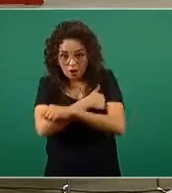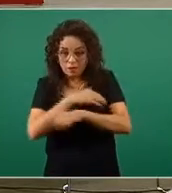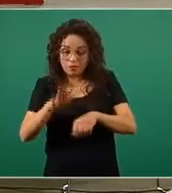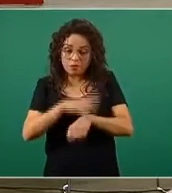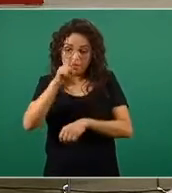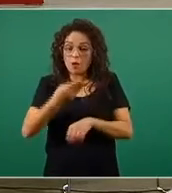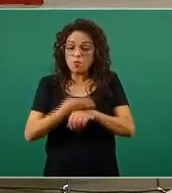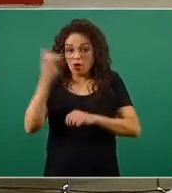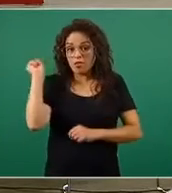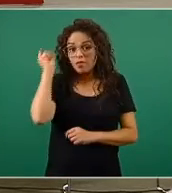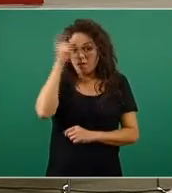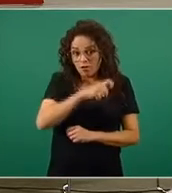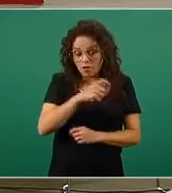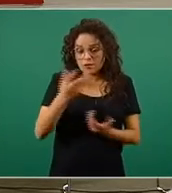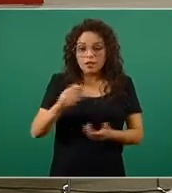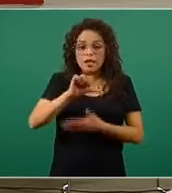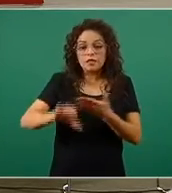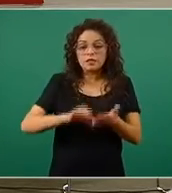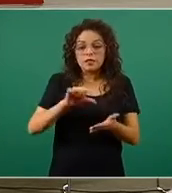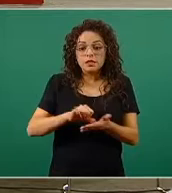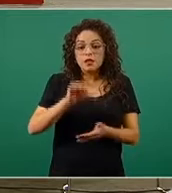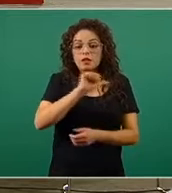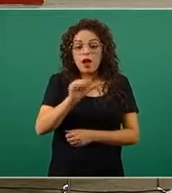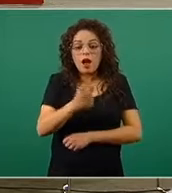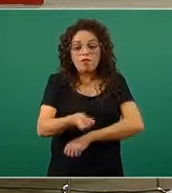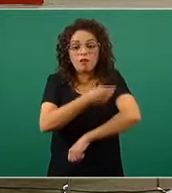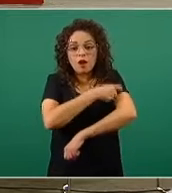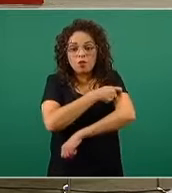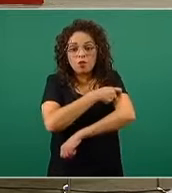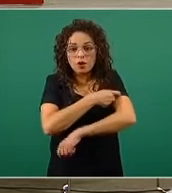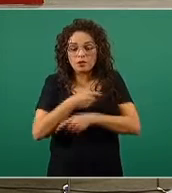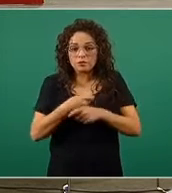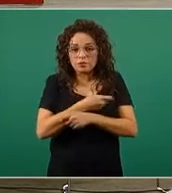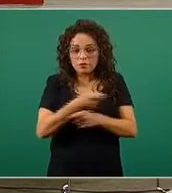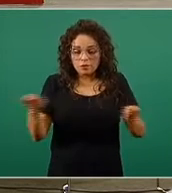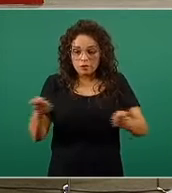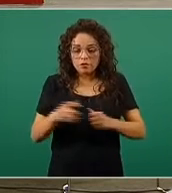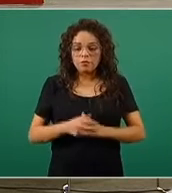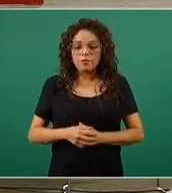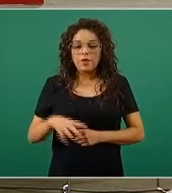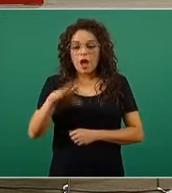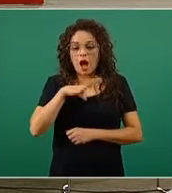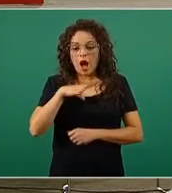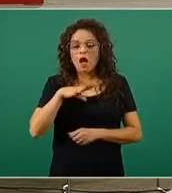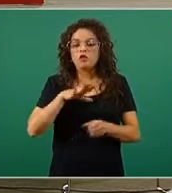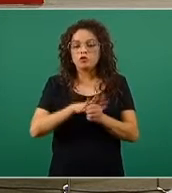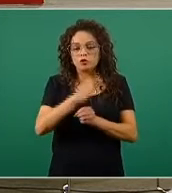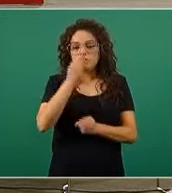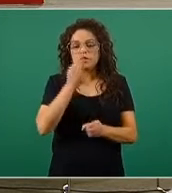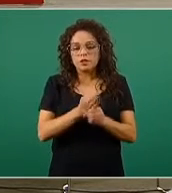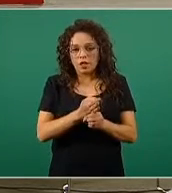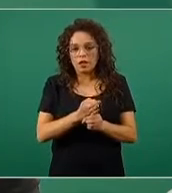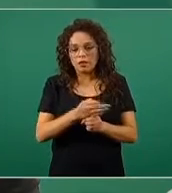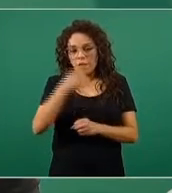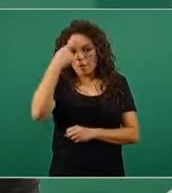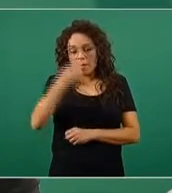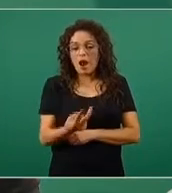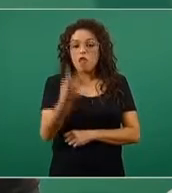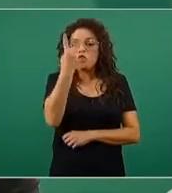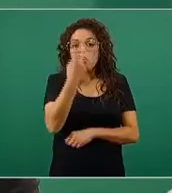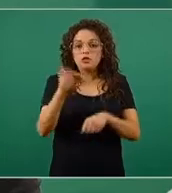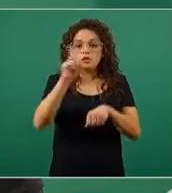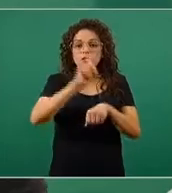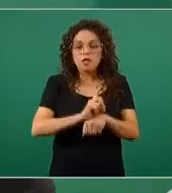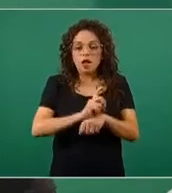módulos de vacunación, los centros de vacunación tienen al menos el abasto suficiente y disponible para dos días